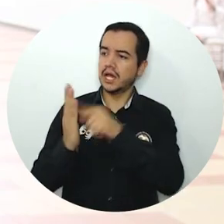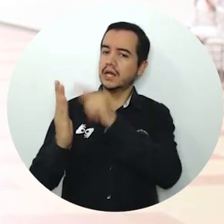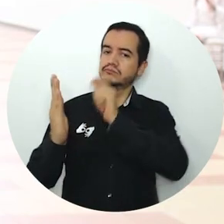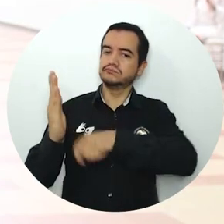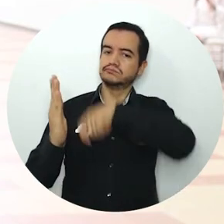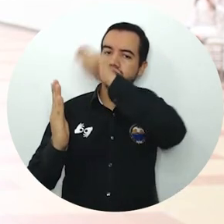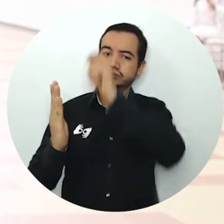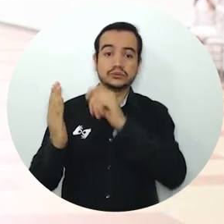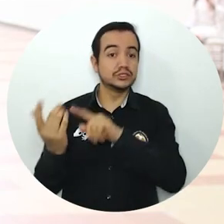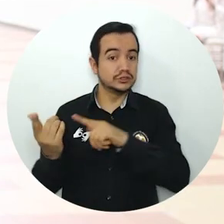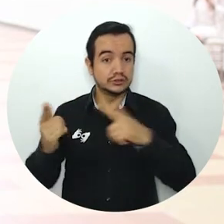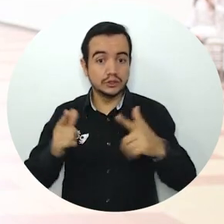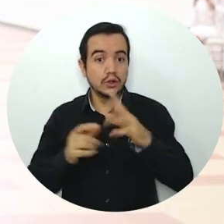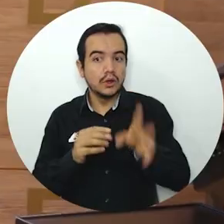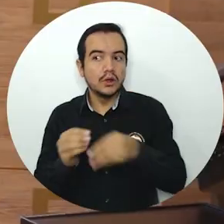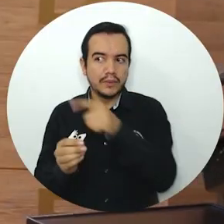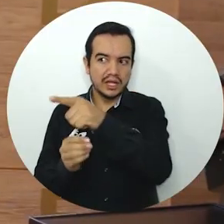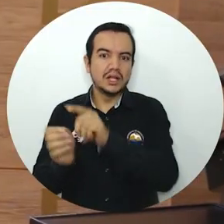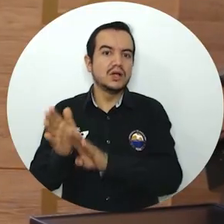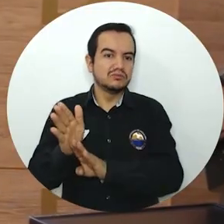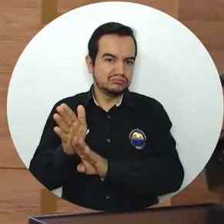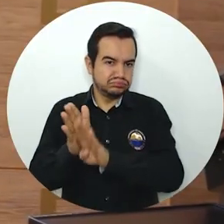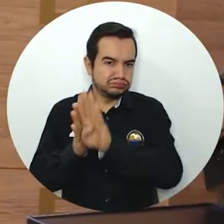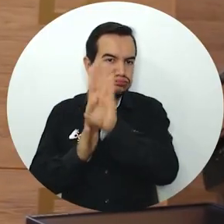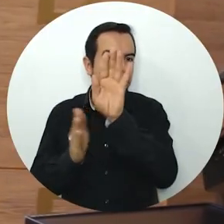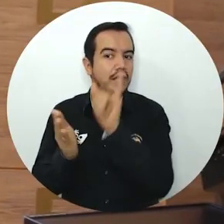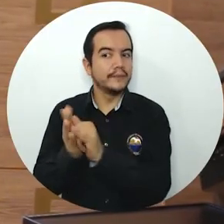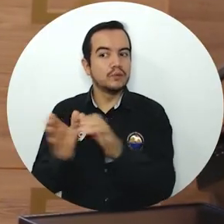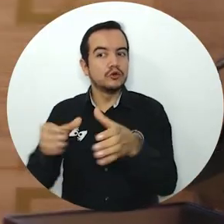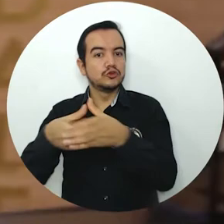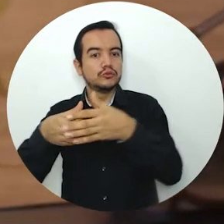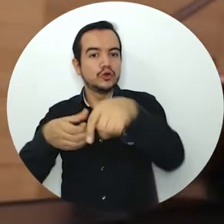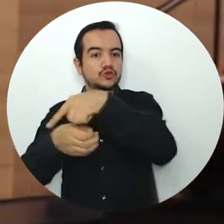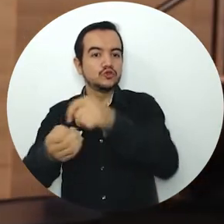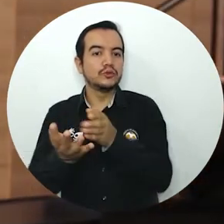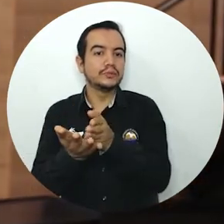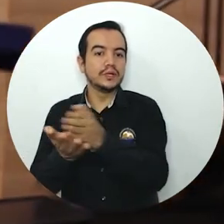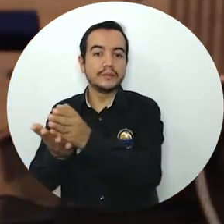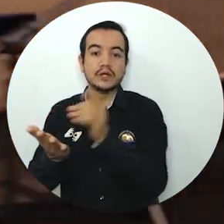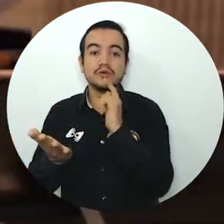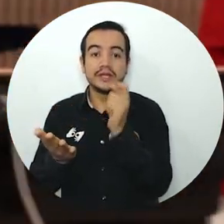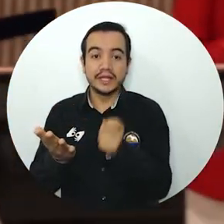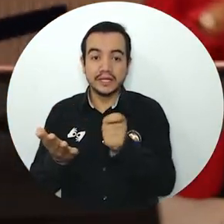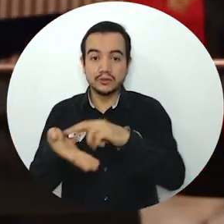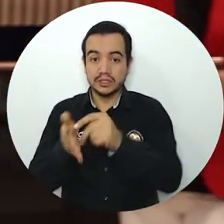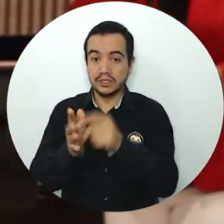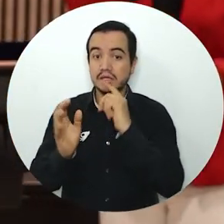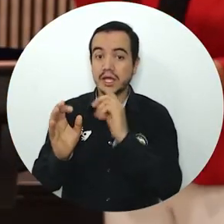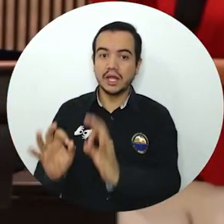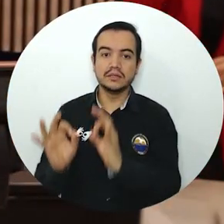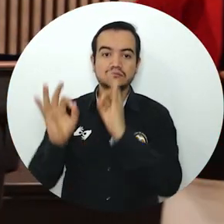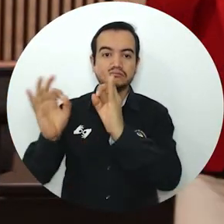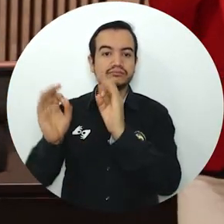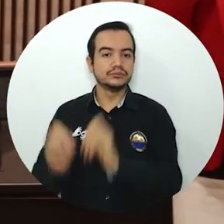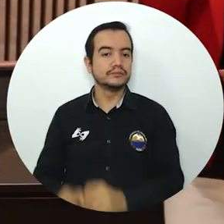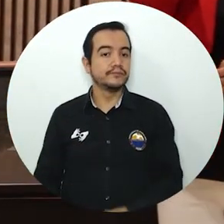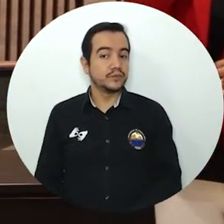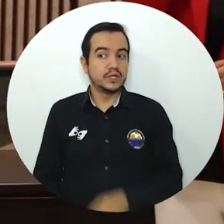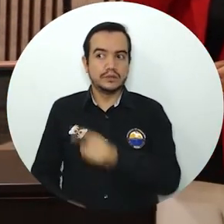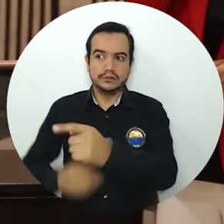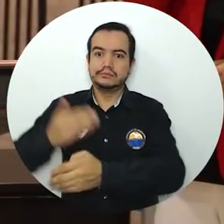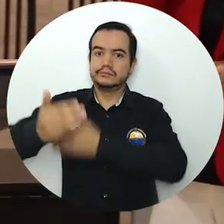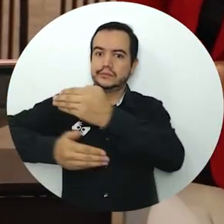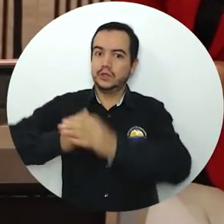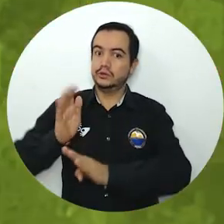acreditación institucional y que va en camino al programa de derecho con la acreditación institucional. Creo que es un gran avance que la